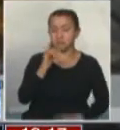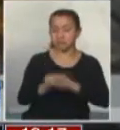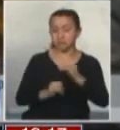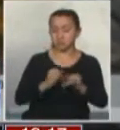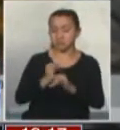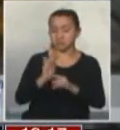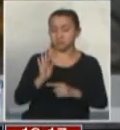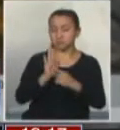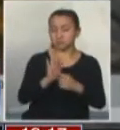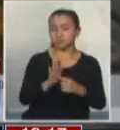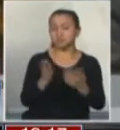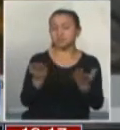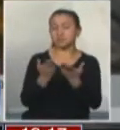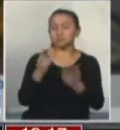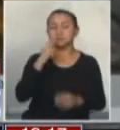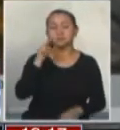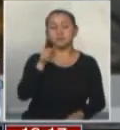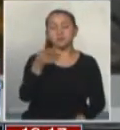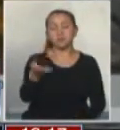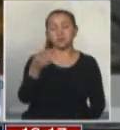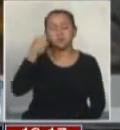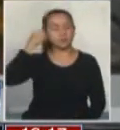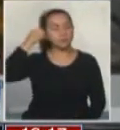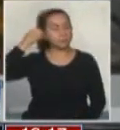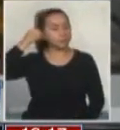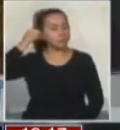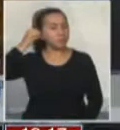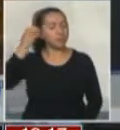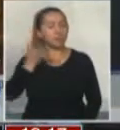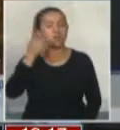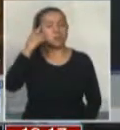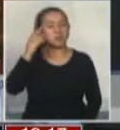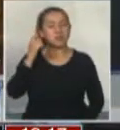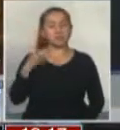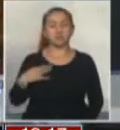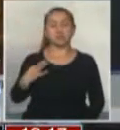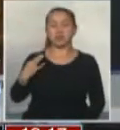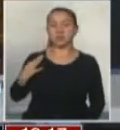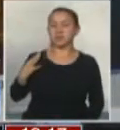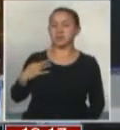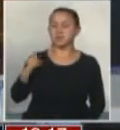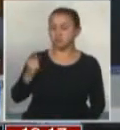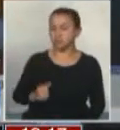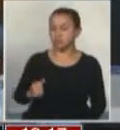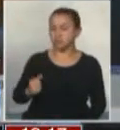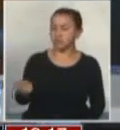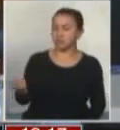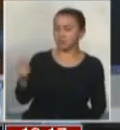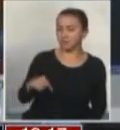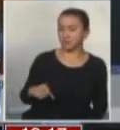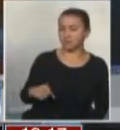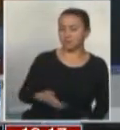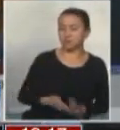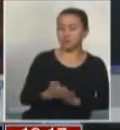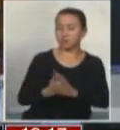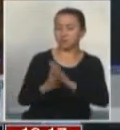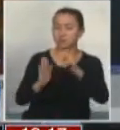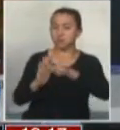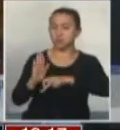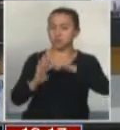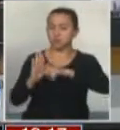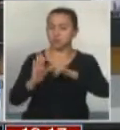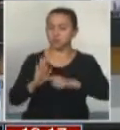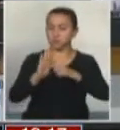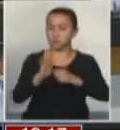Ahora, ¿cómo ve usted y cómo cree que la ciudadanía puede llegar a ver esto de que venga, el proyecto lo